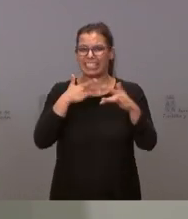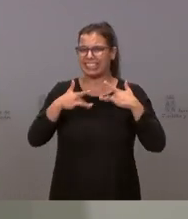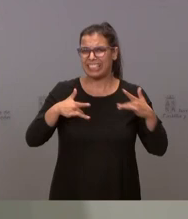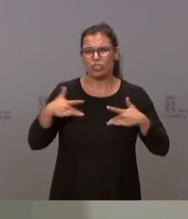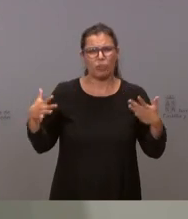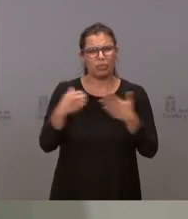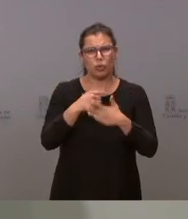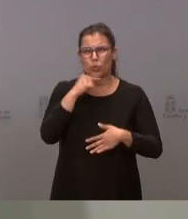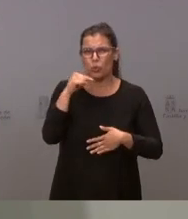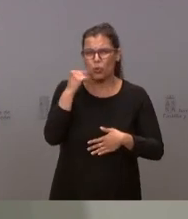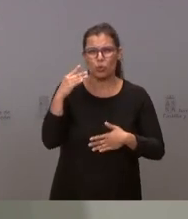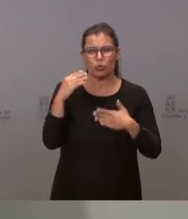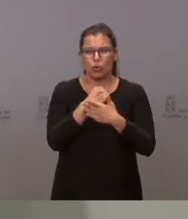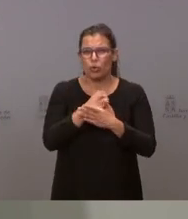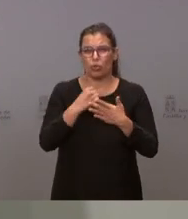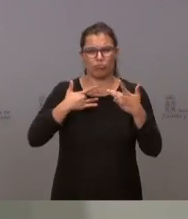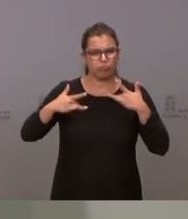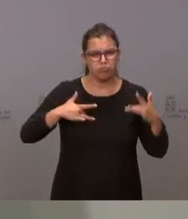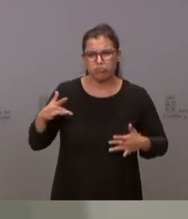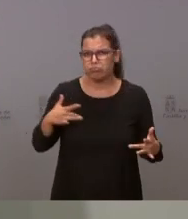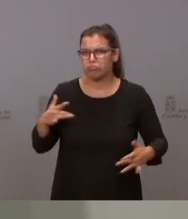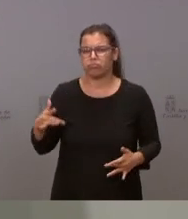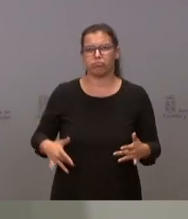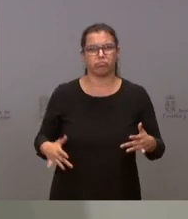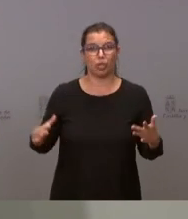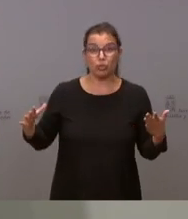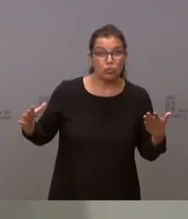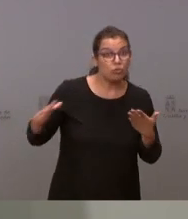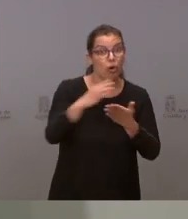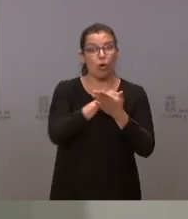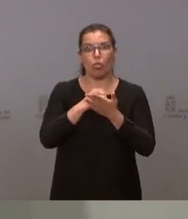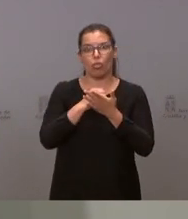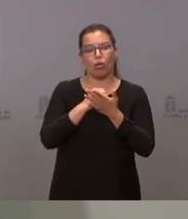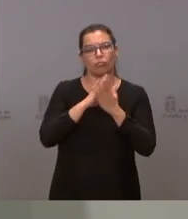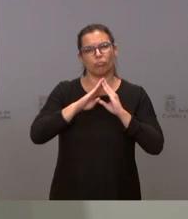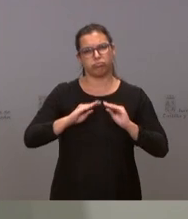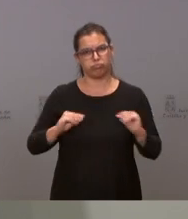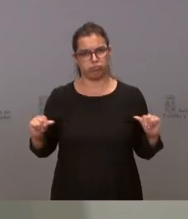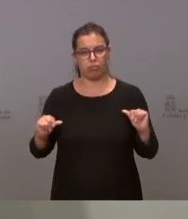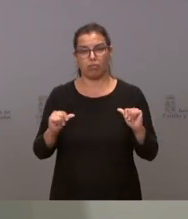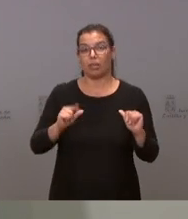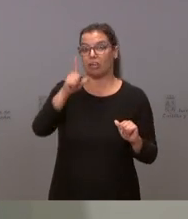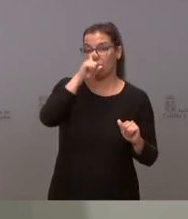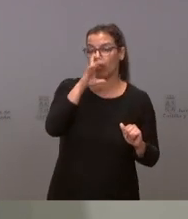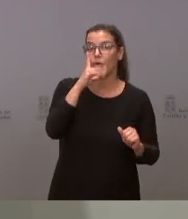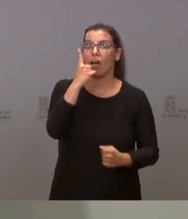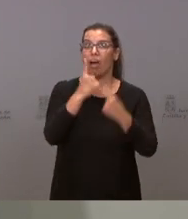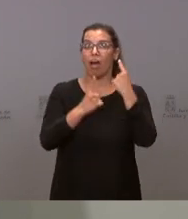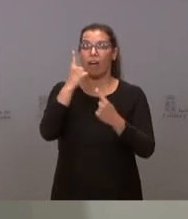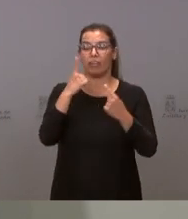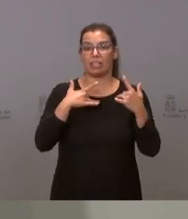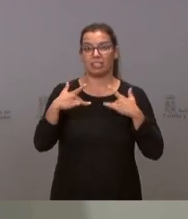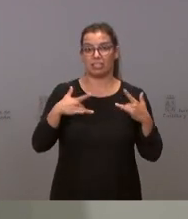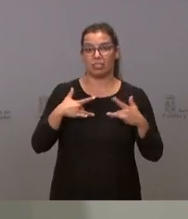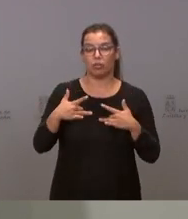síntomas, no solamente el dolor. Hay que recordar que si hay síntomas, la disnea,